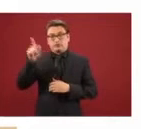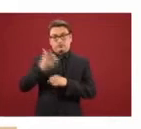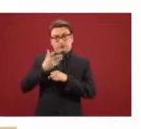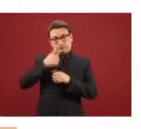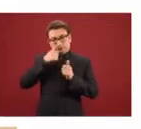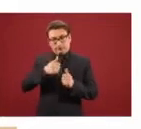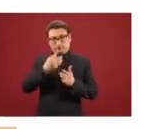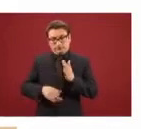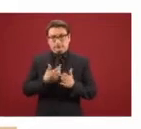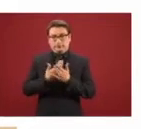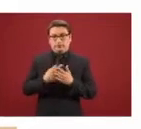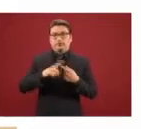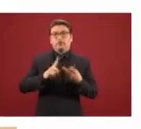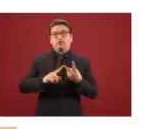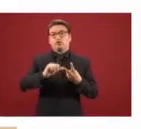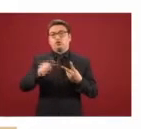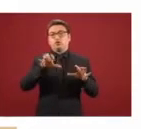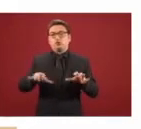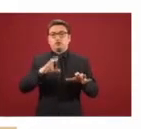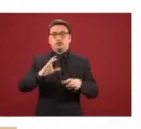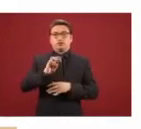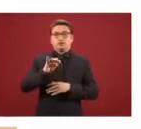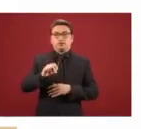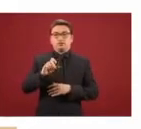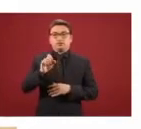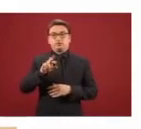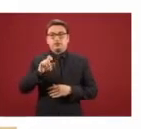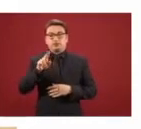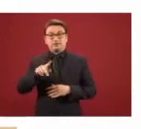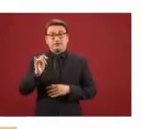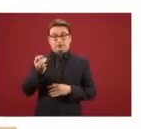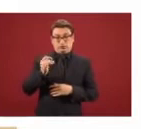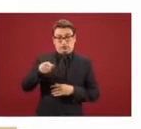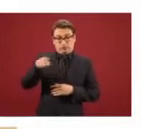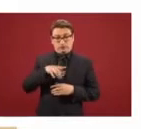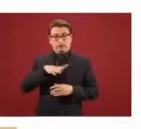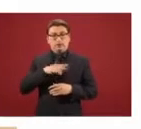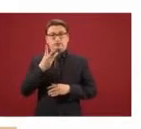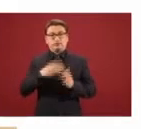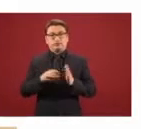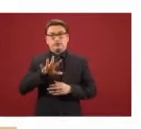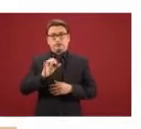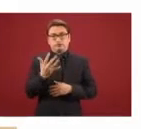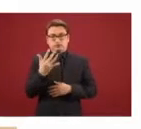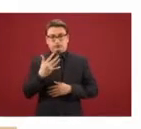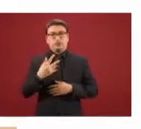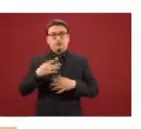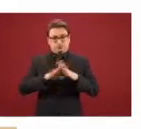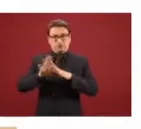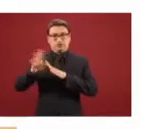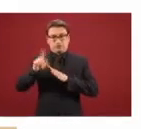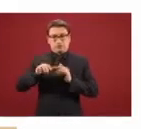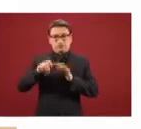El segundo centro es el centro Carmen Cerdán, en Tijuana, hay tres mil 505 migrantes contratados en